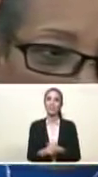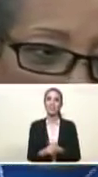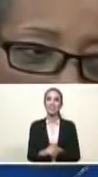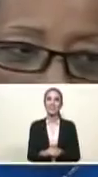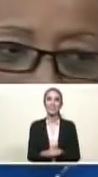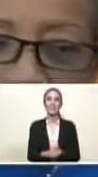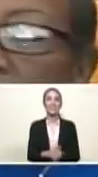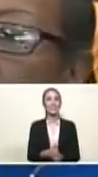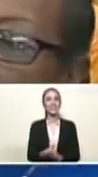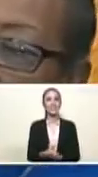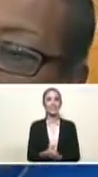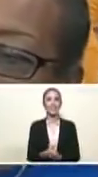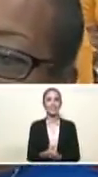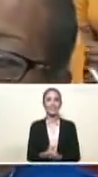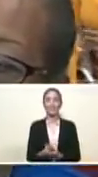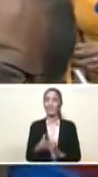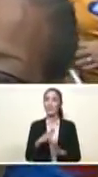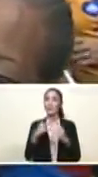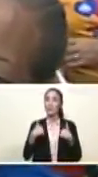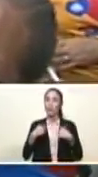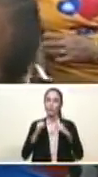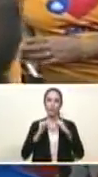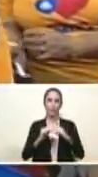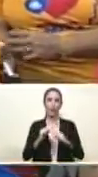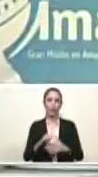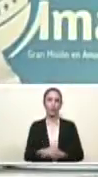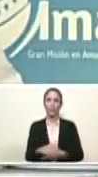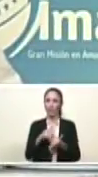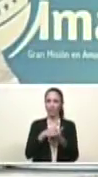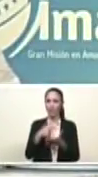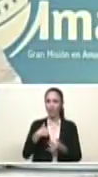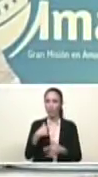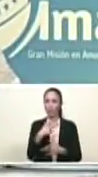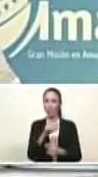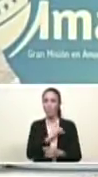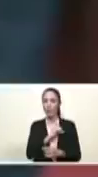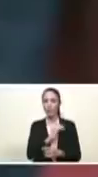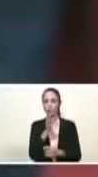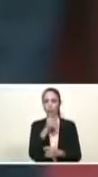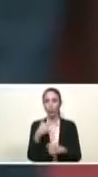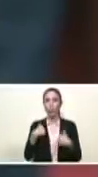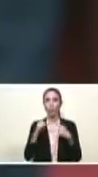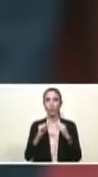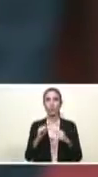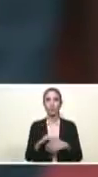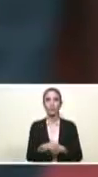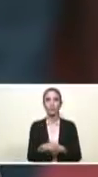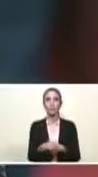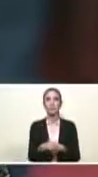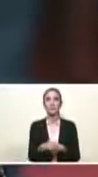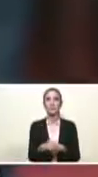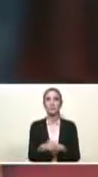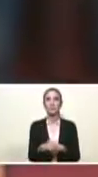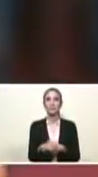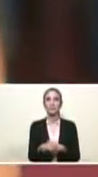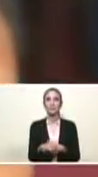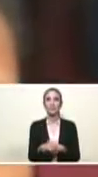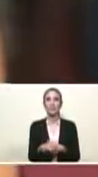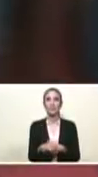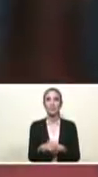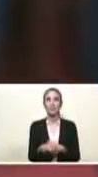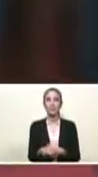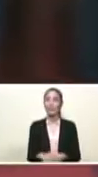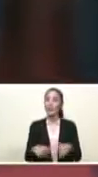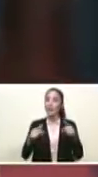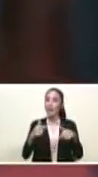Invencible, indestructible. ¿Qué me dices? Cuéntame. Le cuento, presidente. Aquí dice,